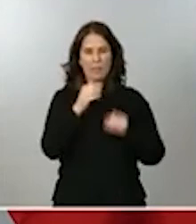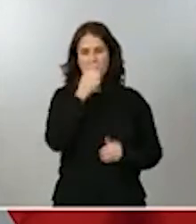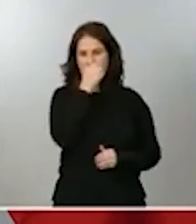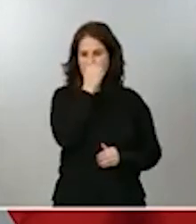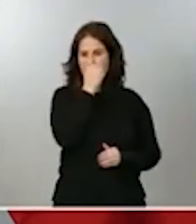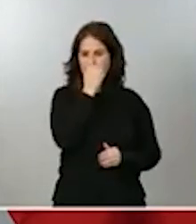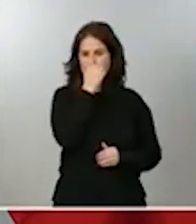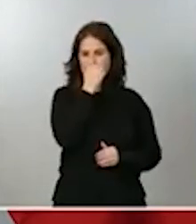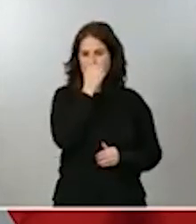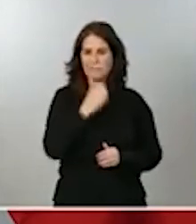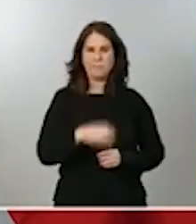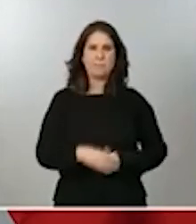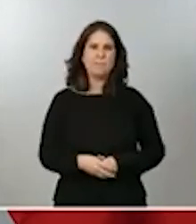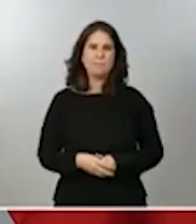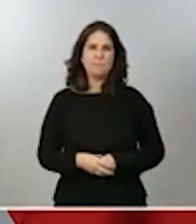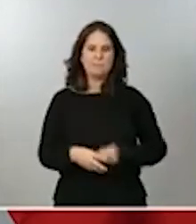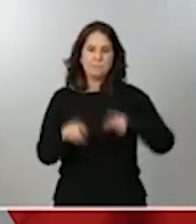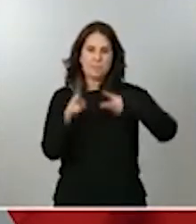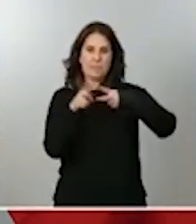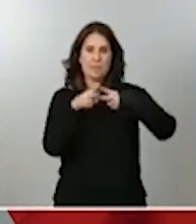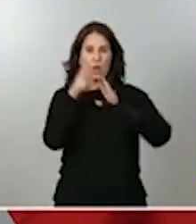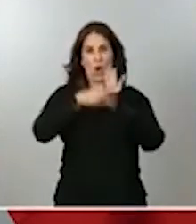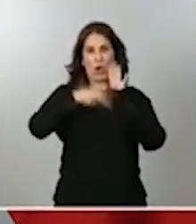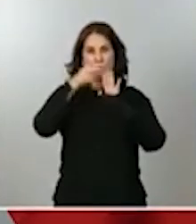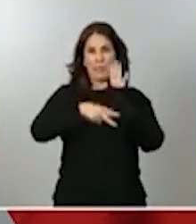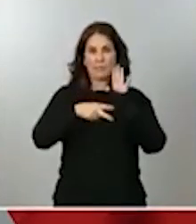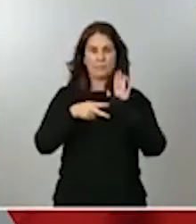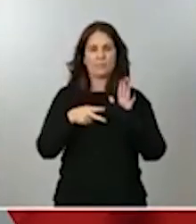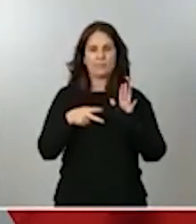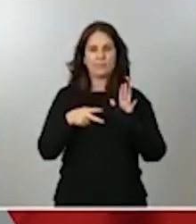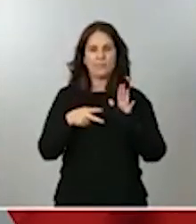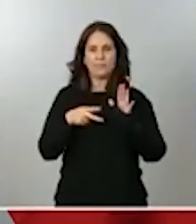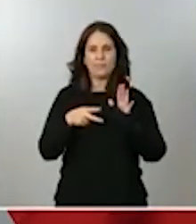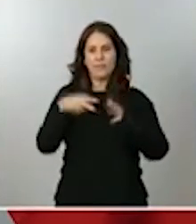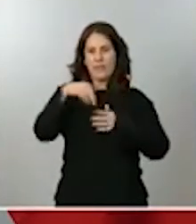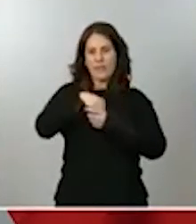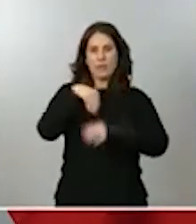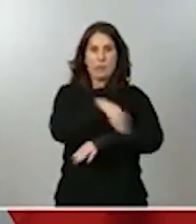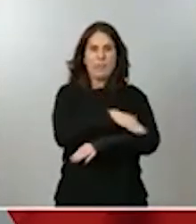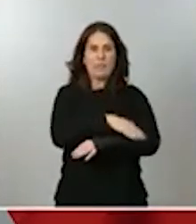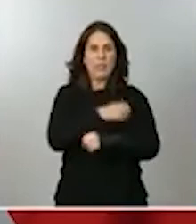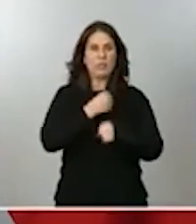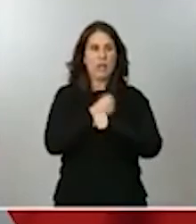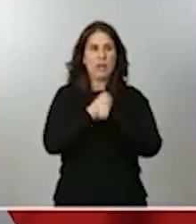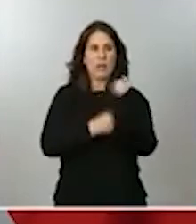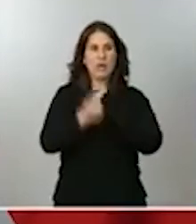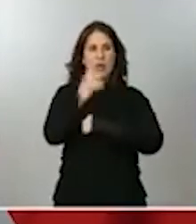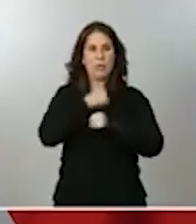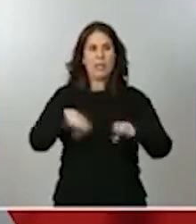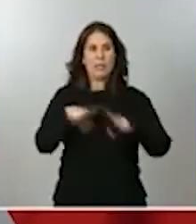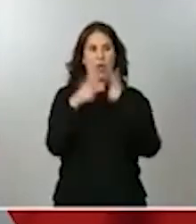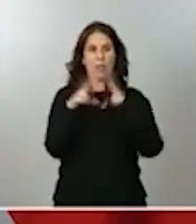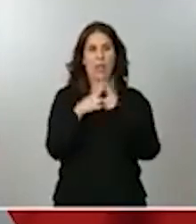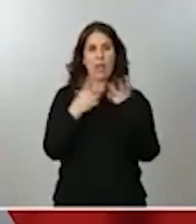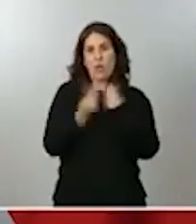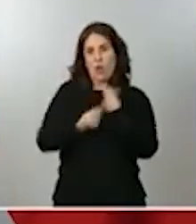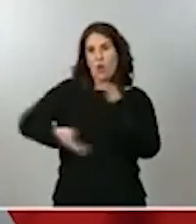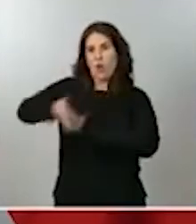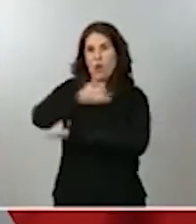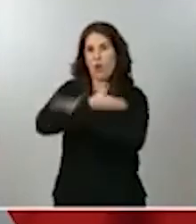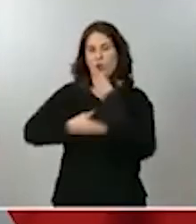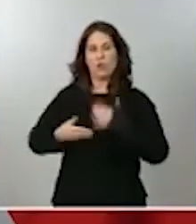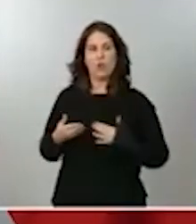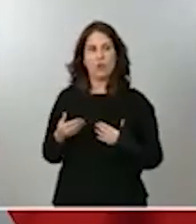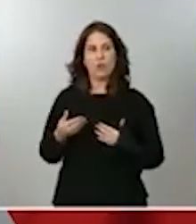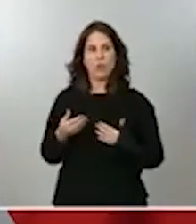normas han estado sometidas, como todo lo que hacemos en el Ministerio de Trabajo y Economía Social, en este caso en Comandita con el de Igualdad, al